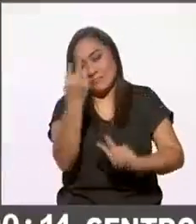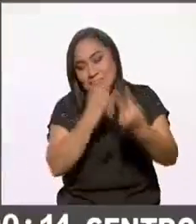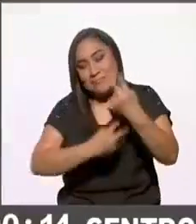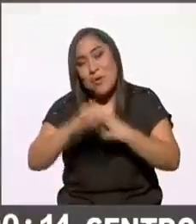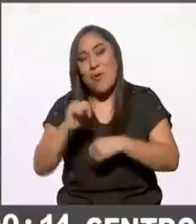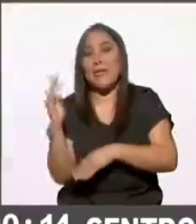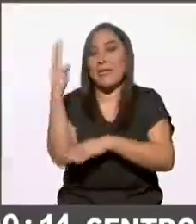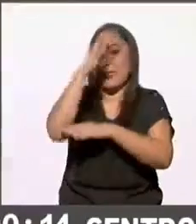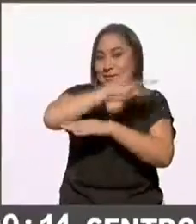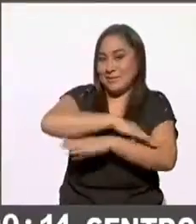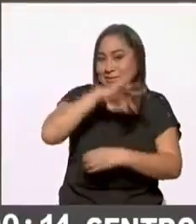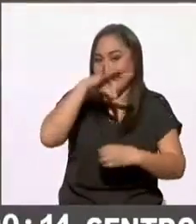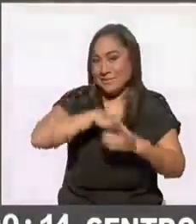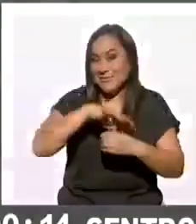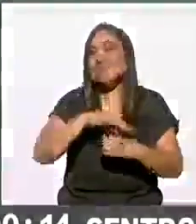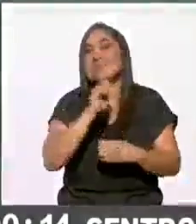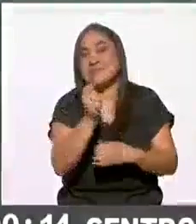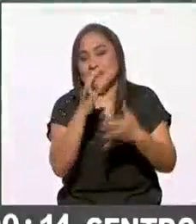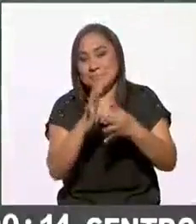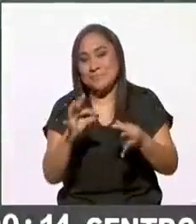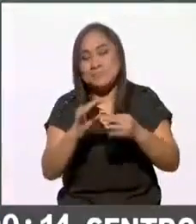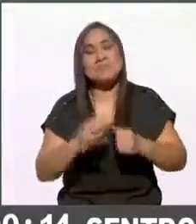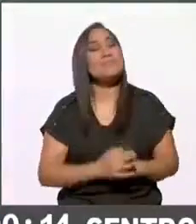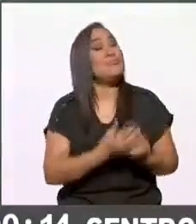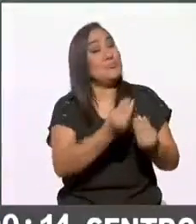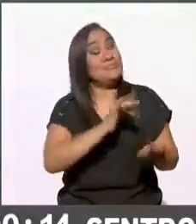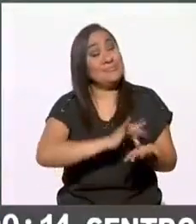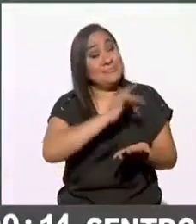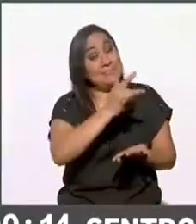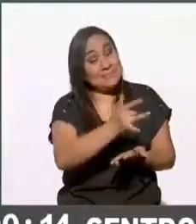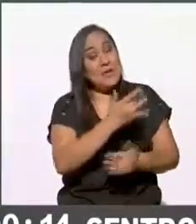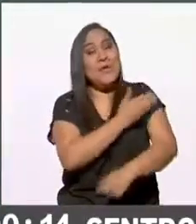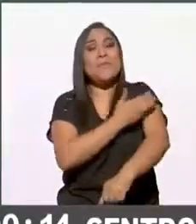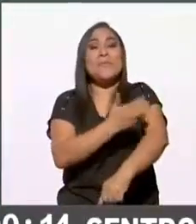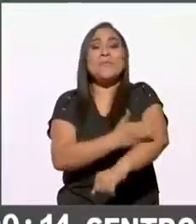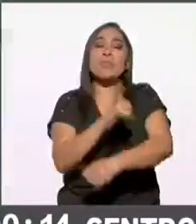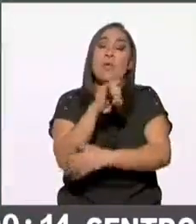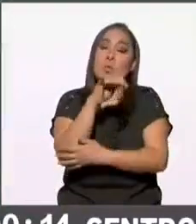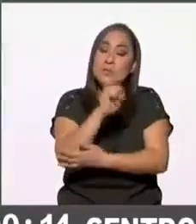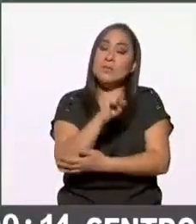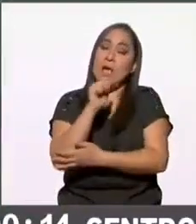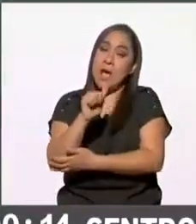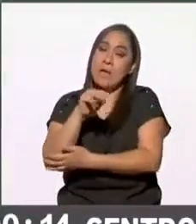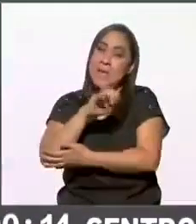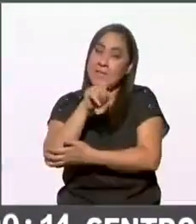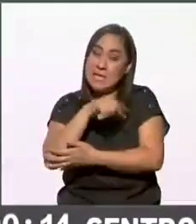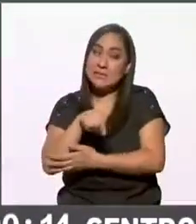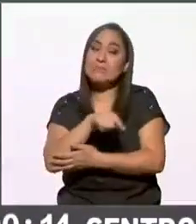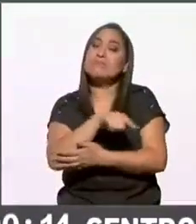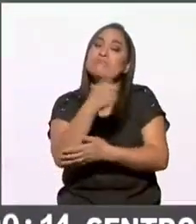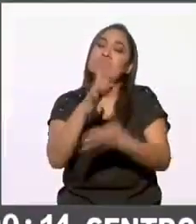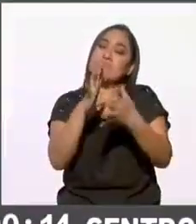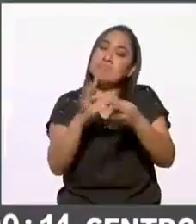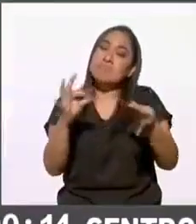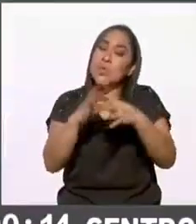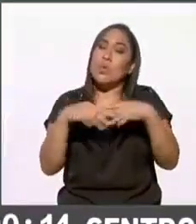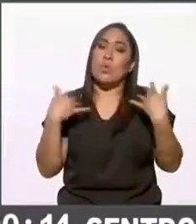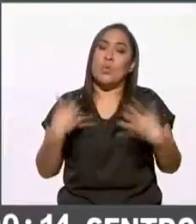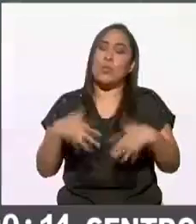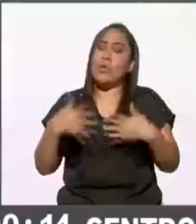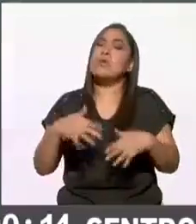de esta cobertura claro que sí muchísimas gracias a nuestro compañero Luis A. Méndez que ya daba cuenta de esta histórica